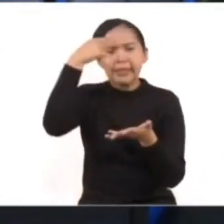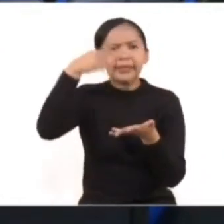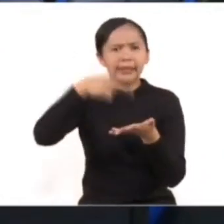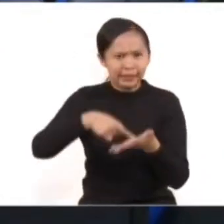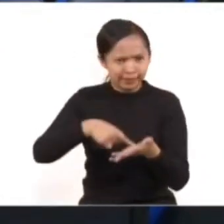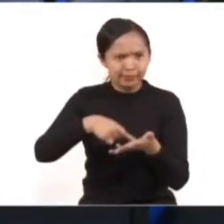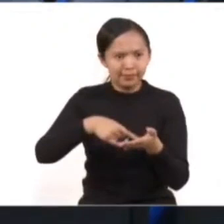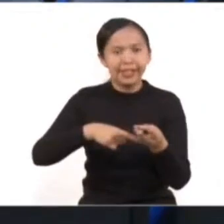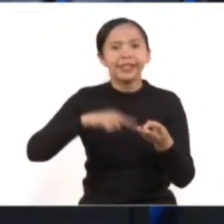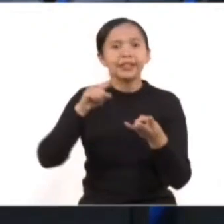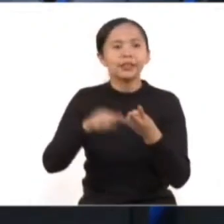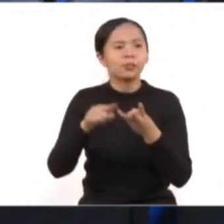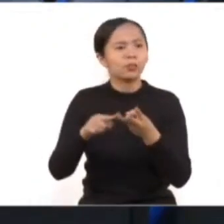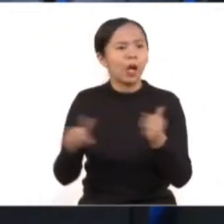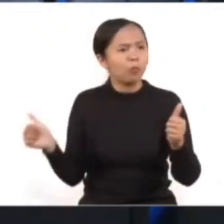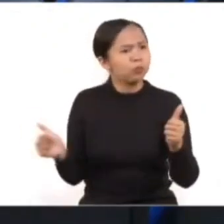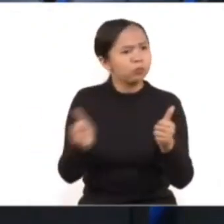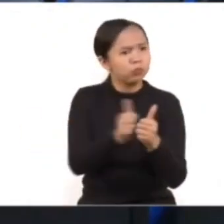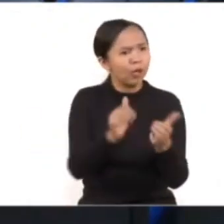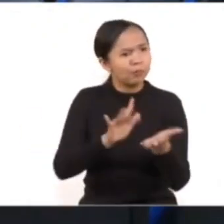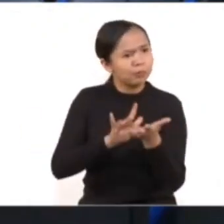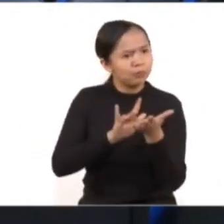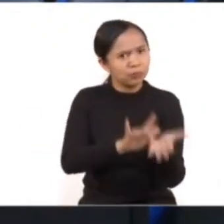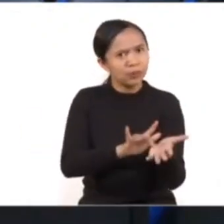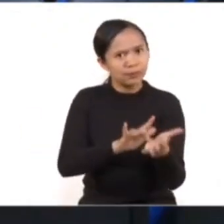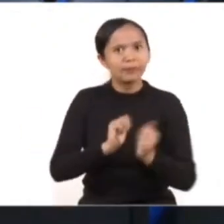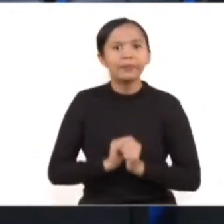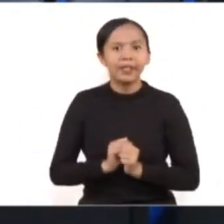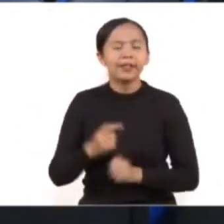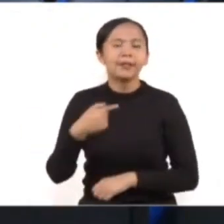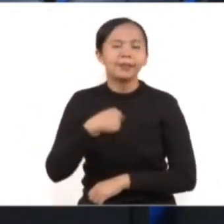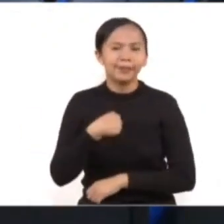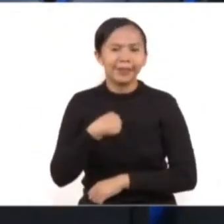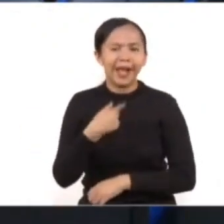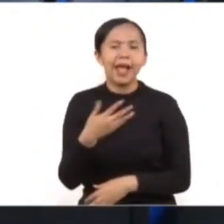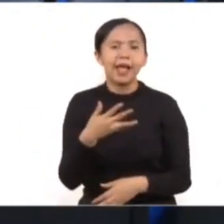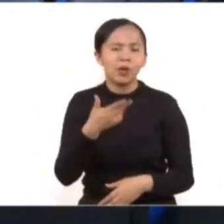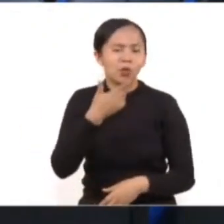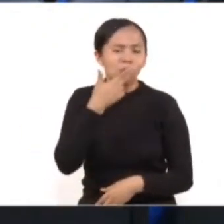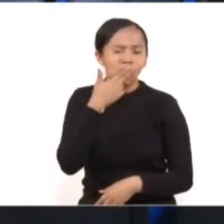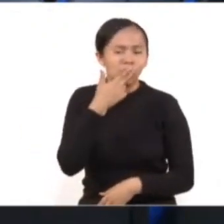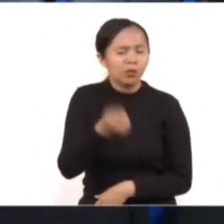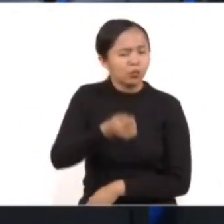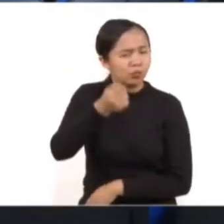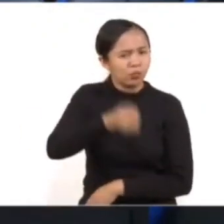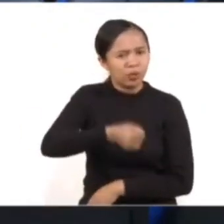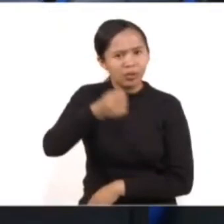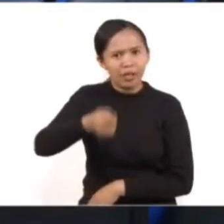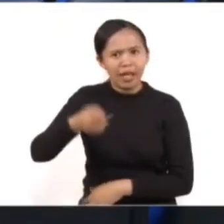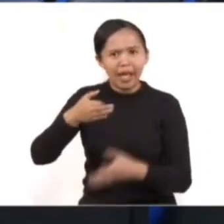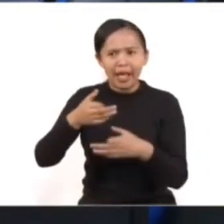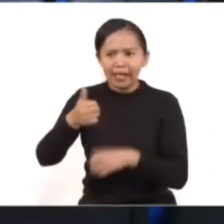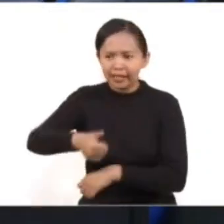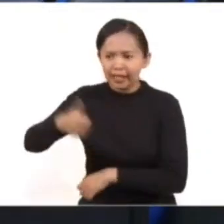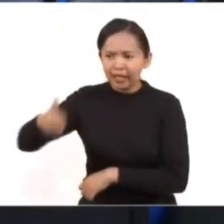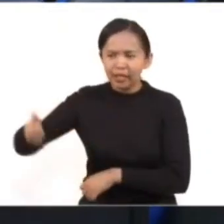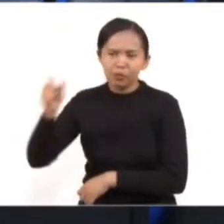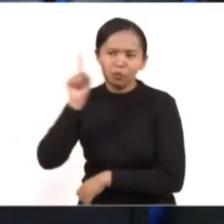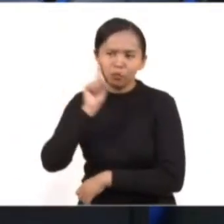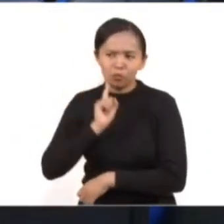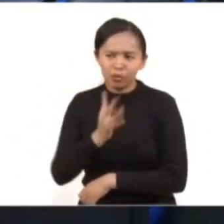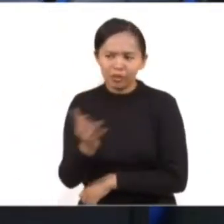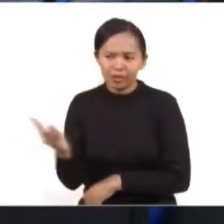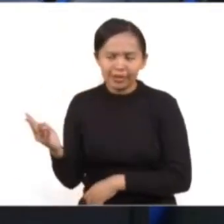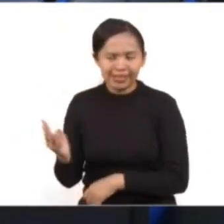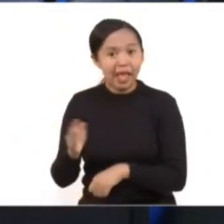y las vamos a acompañar. Aprecio mucho y saludo a todas mis compañeras en este presidium, porque no